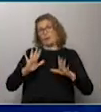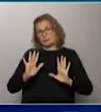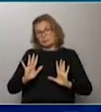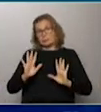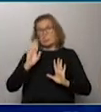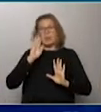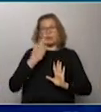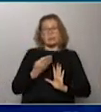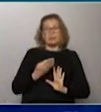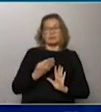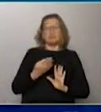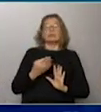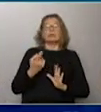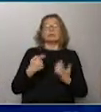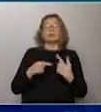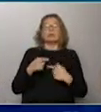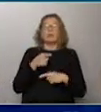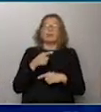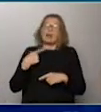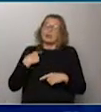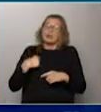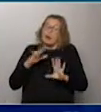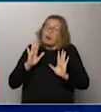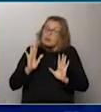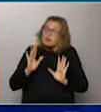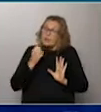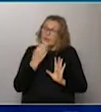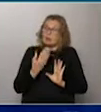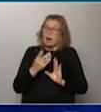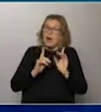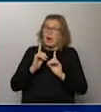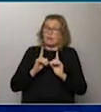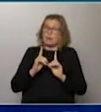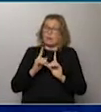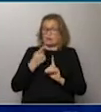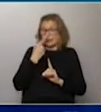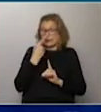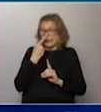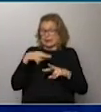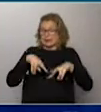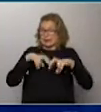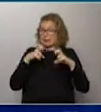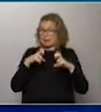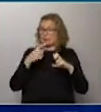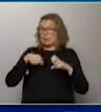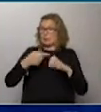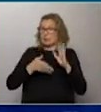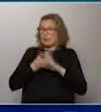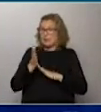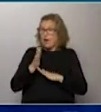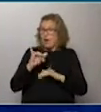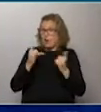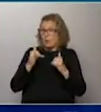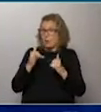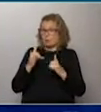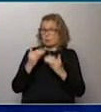parecido a lo que Monúa pretende. Por lo tanto, ahí a Nacional, bueno, es una cuestión interesante analizar. Pero después va a ir a jugar con Estudiantes de